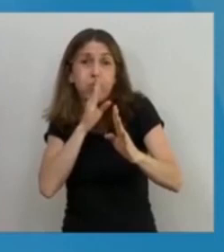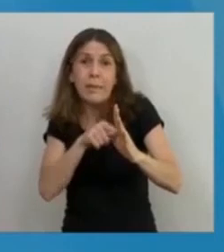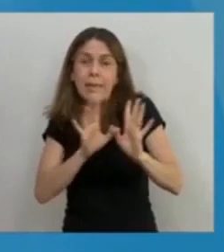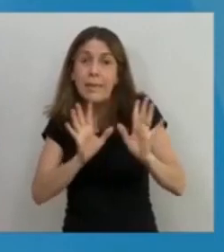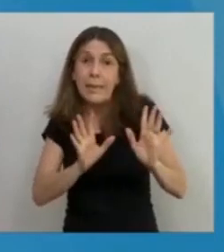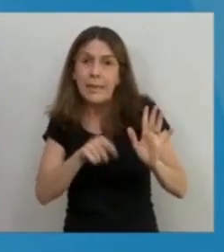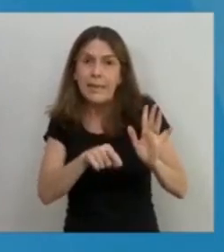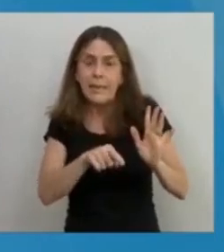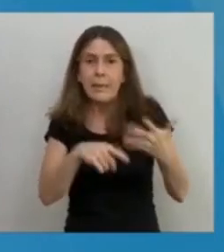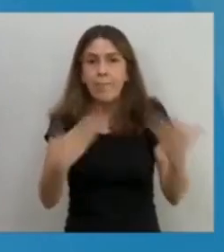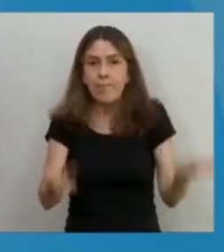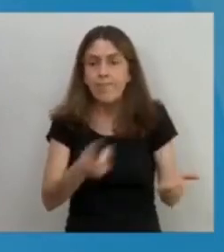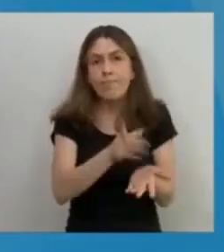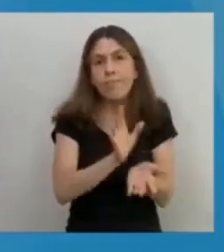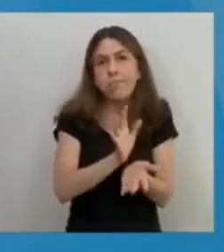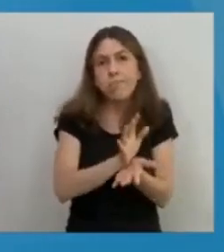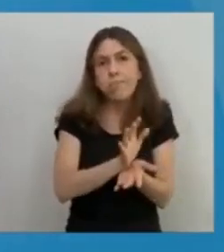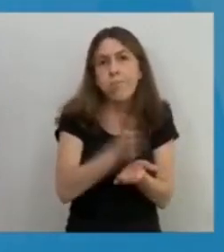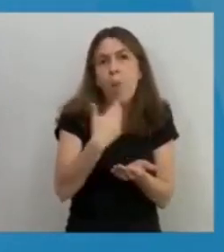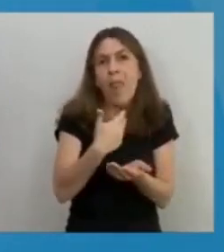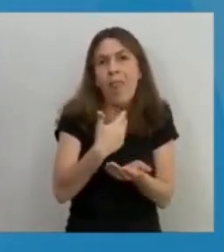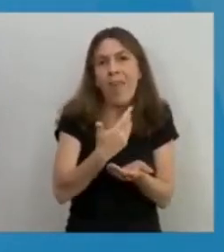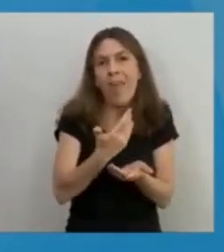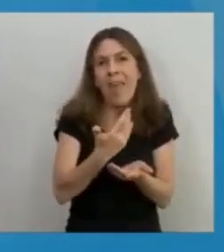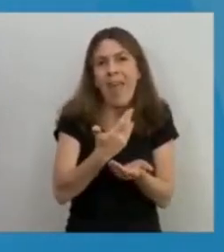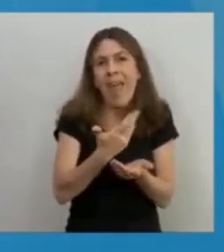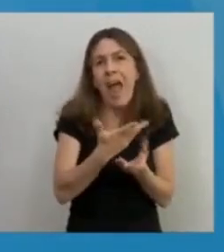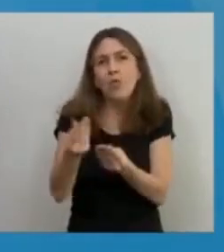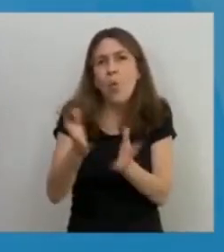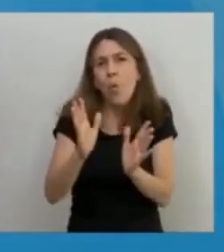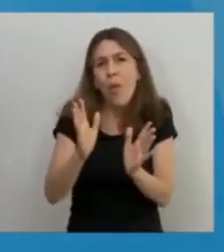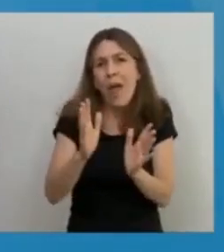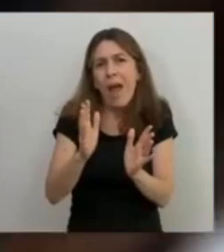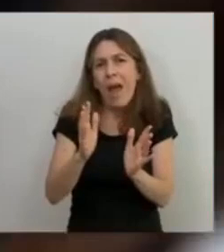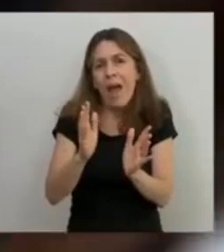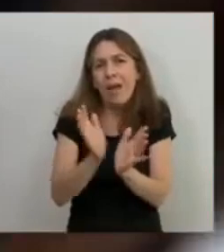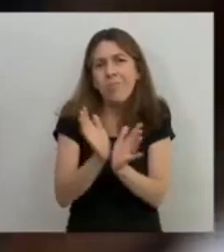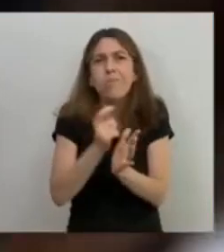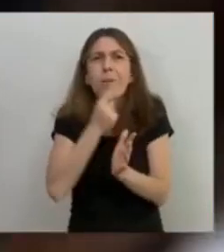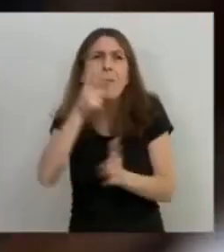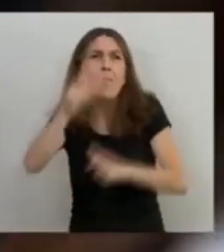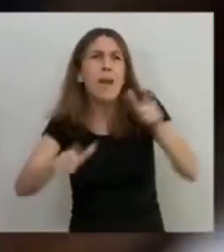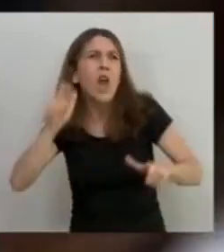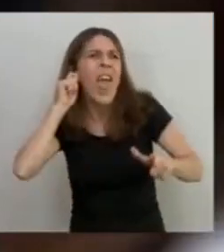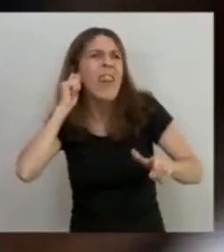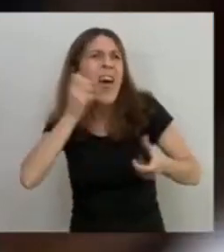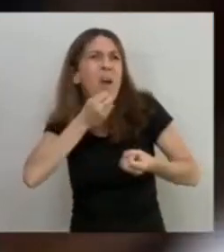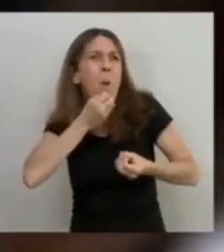que favorezcamos situaciones donde la gente de cualquier edad pueda